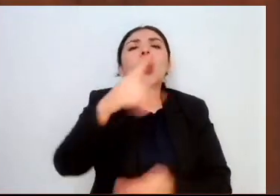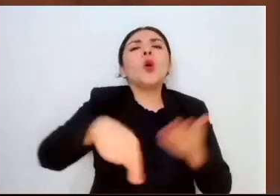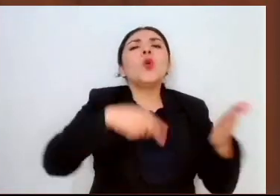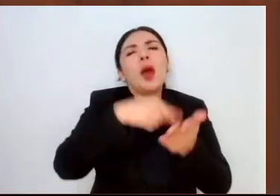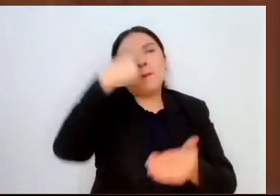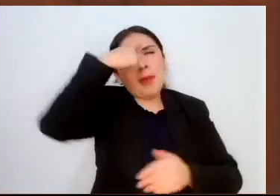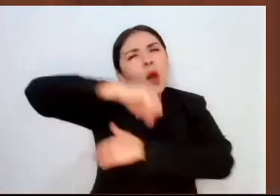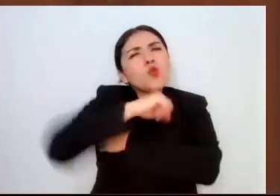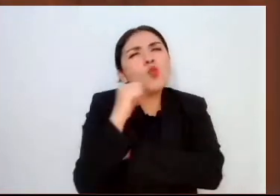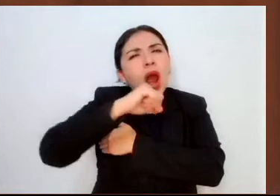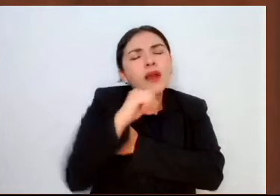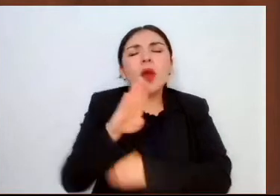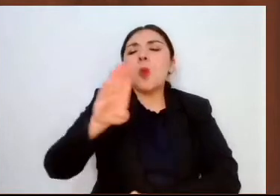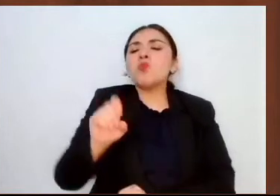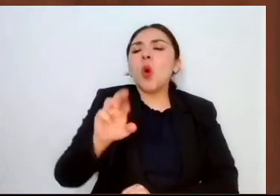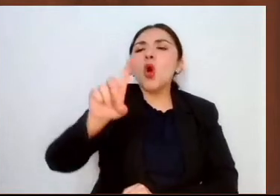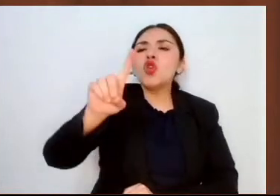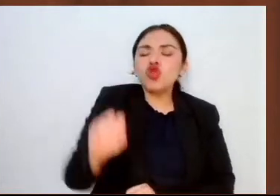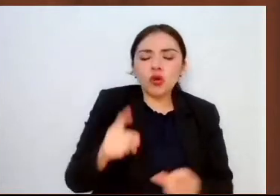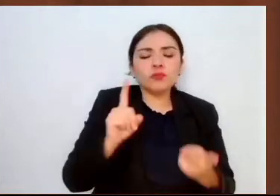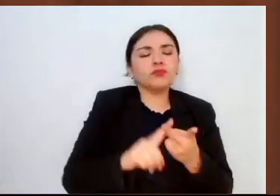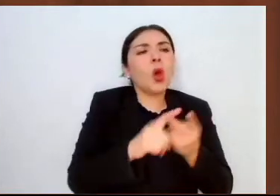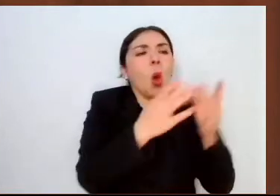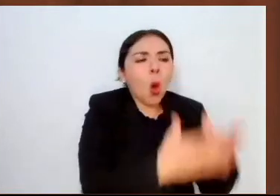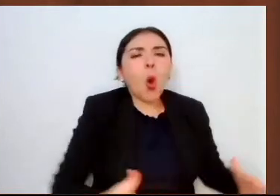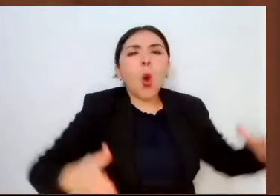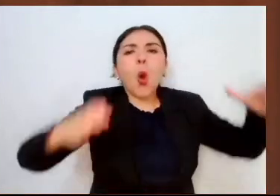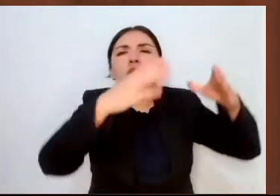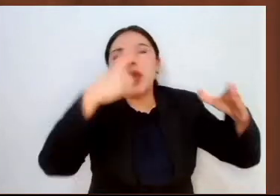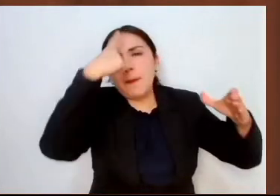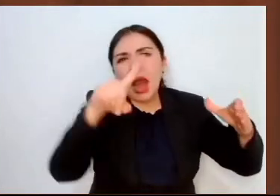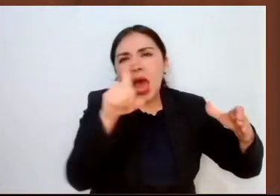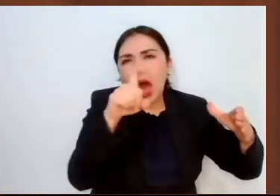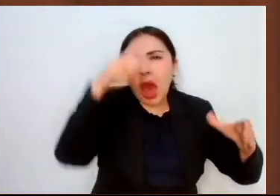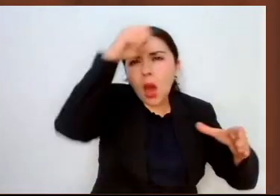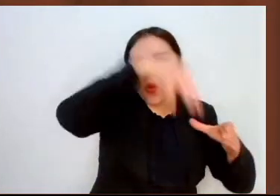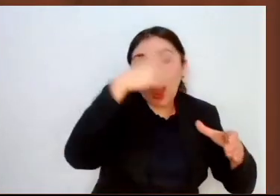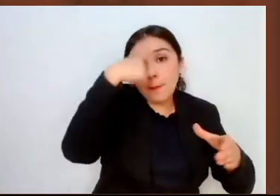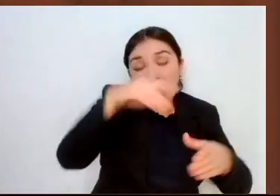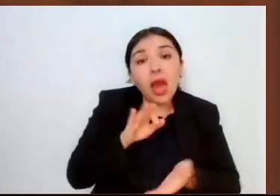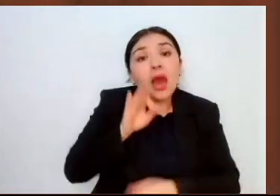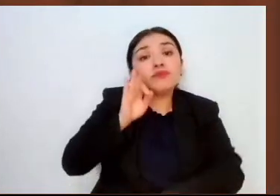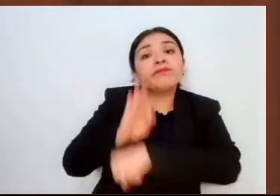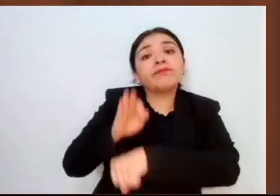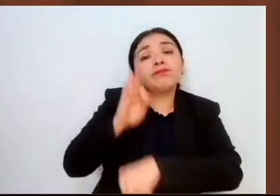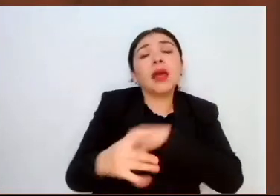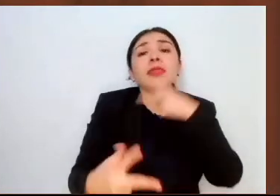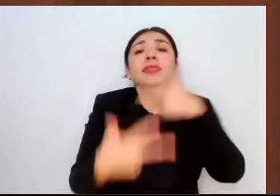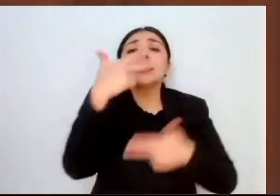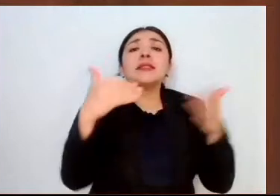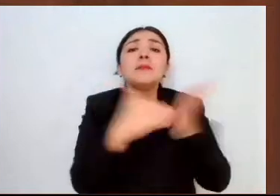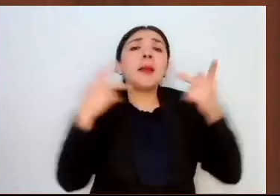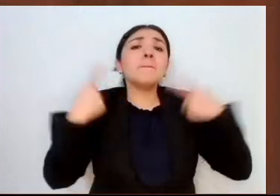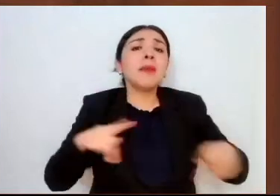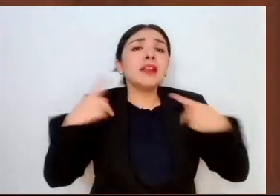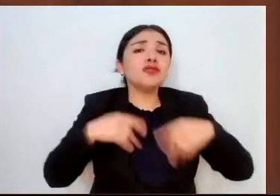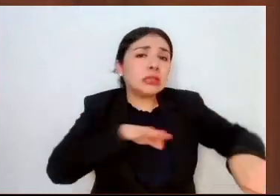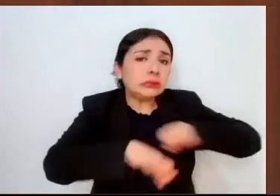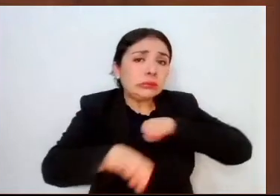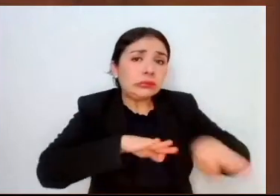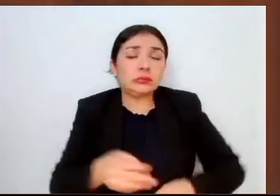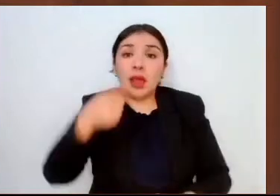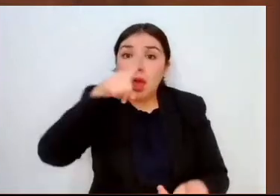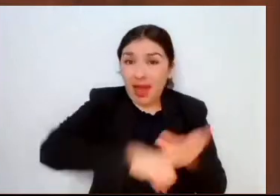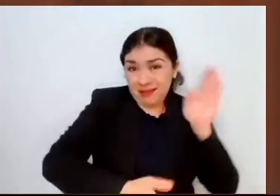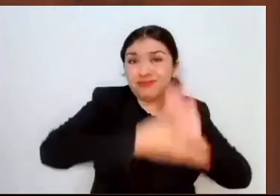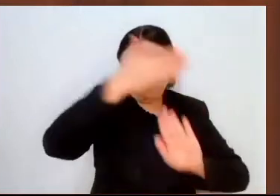como bordos, ollas de agua y tanques, beneficiando a más de 13 mil productores. La infraestructura